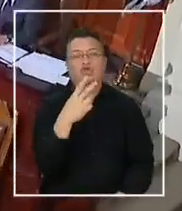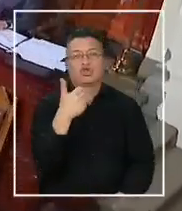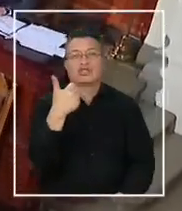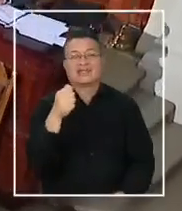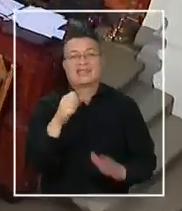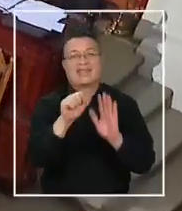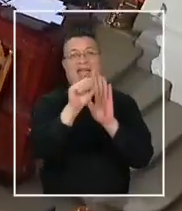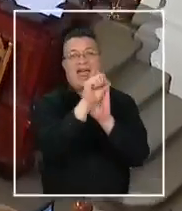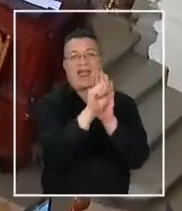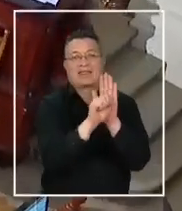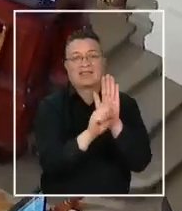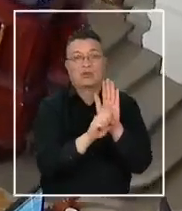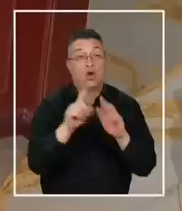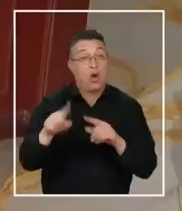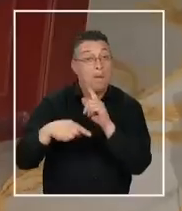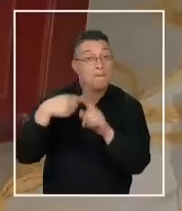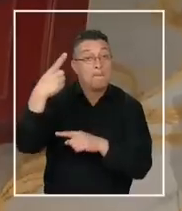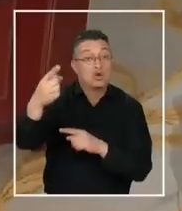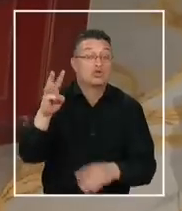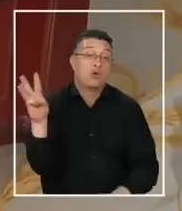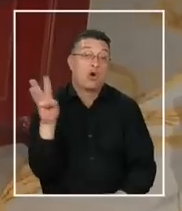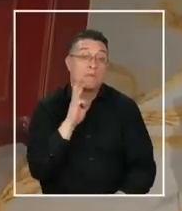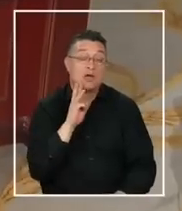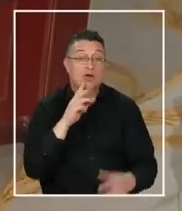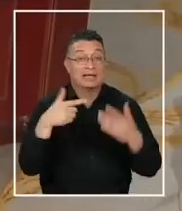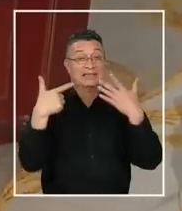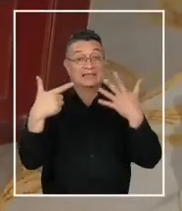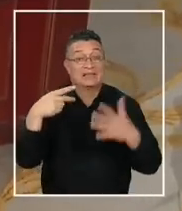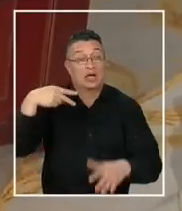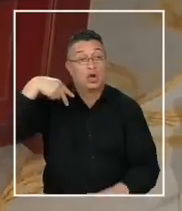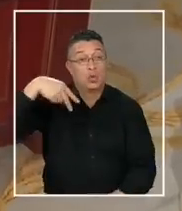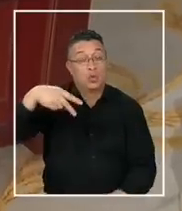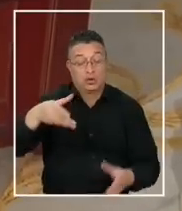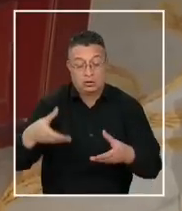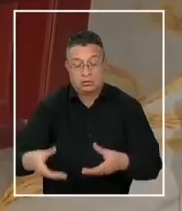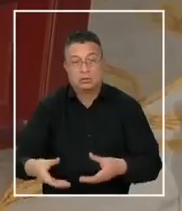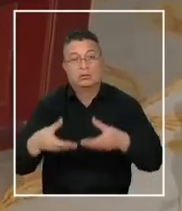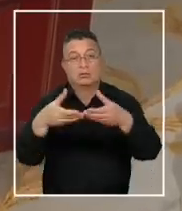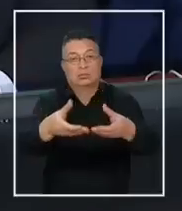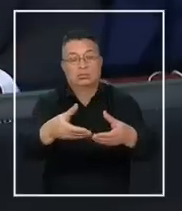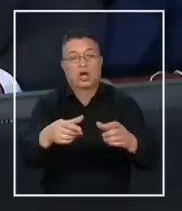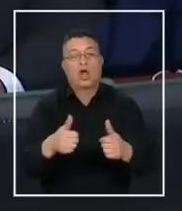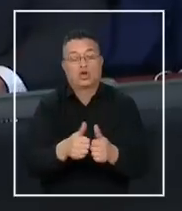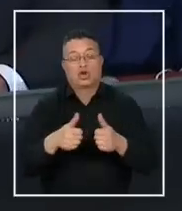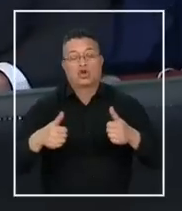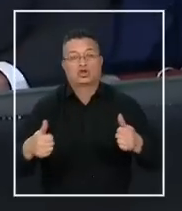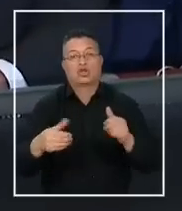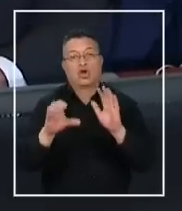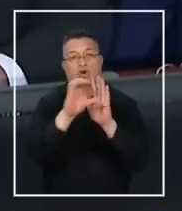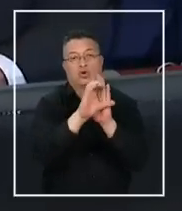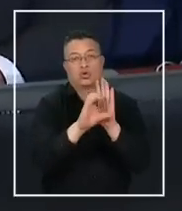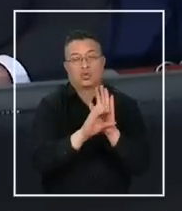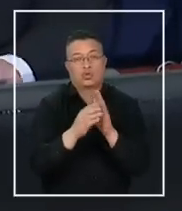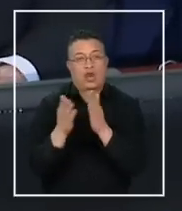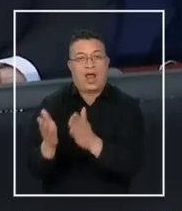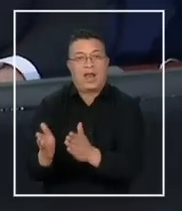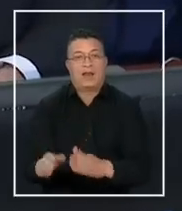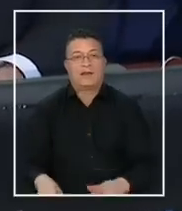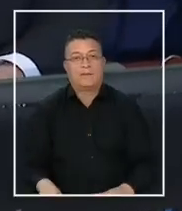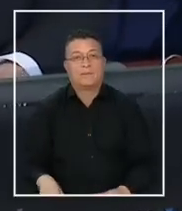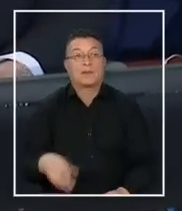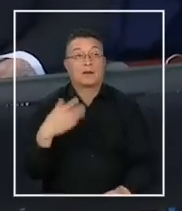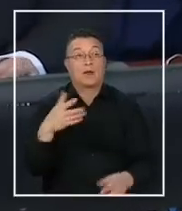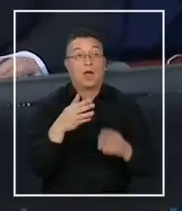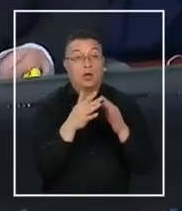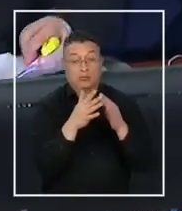artículos y que el próximo miércoles 7 de junio se le entregará al Consejo Constitucional. Después